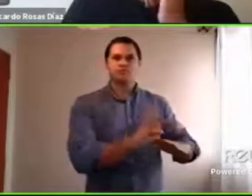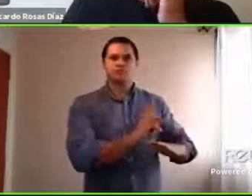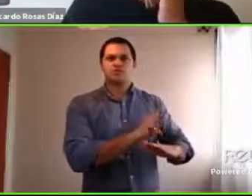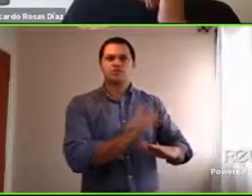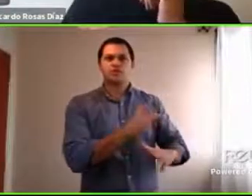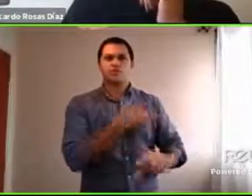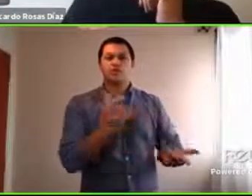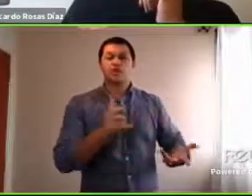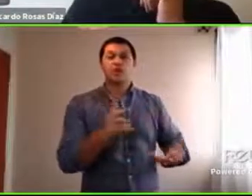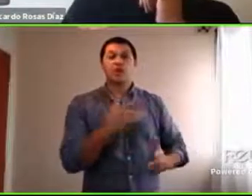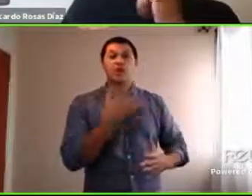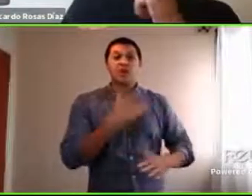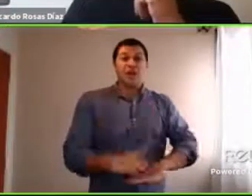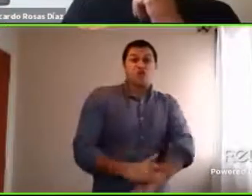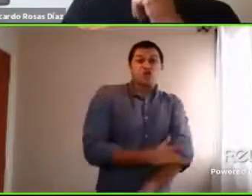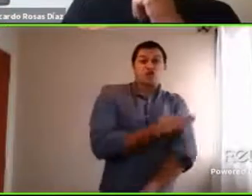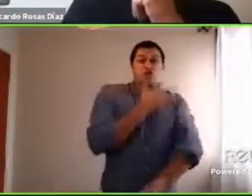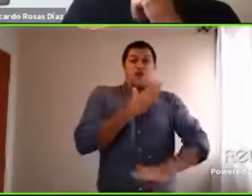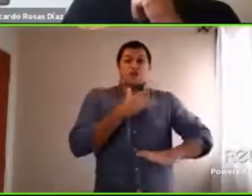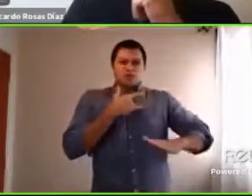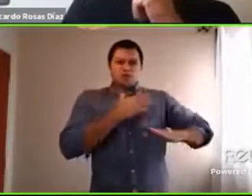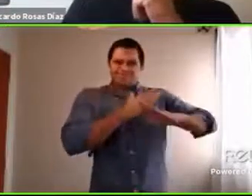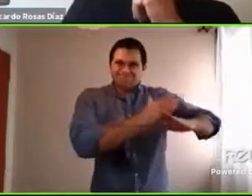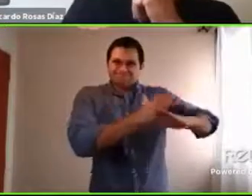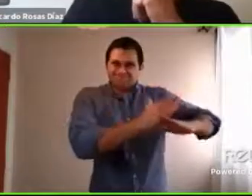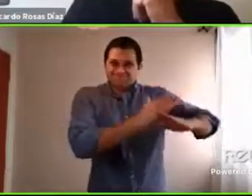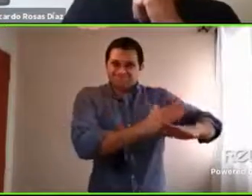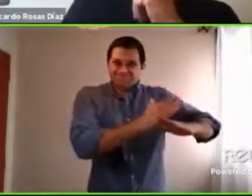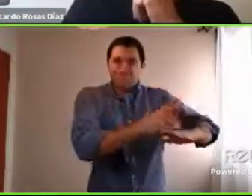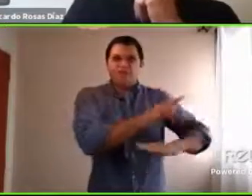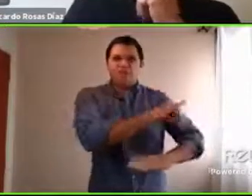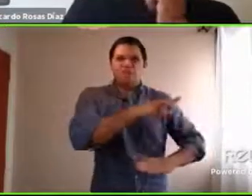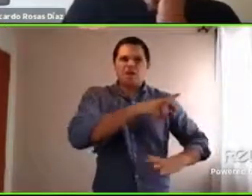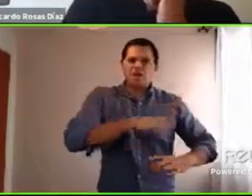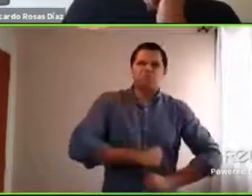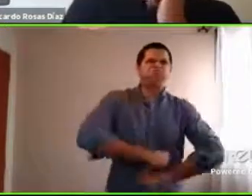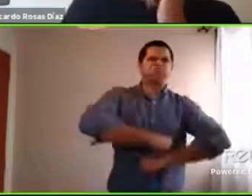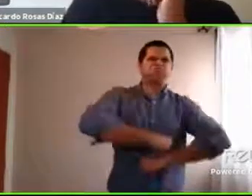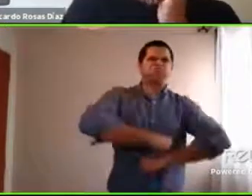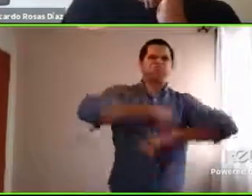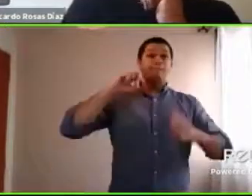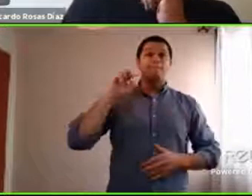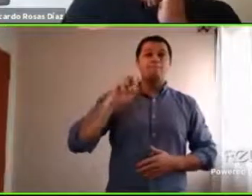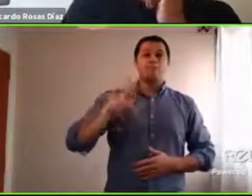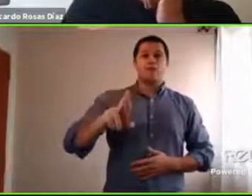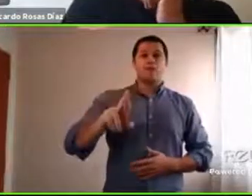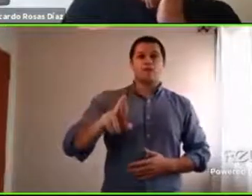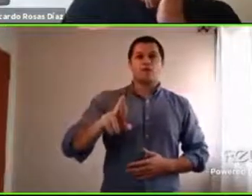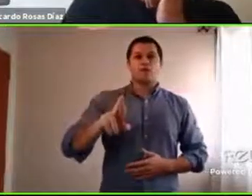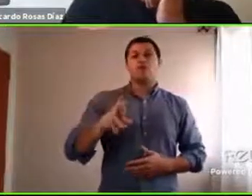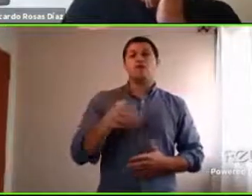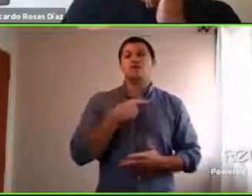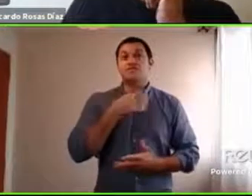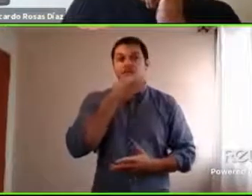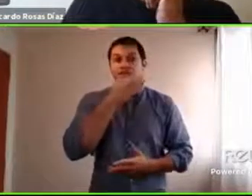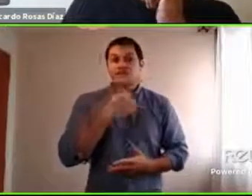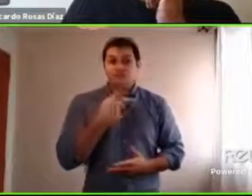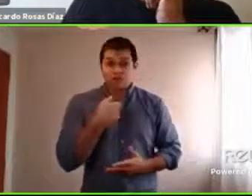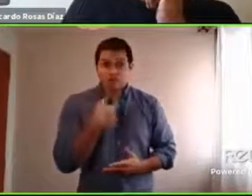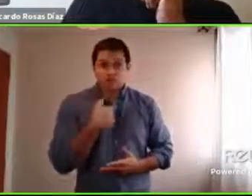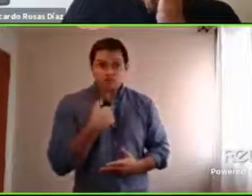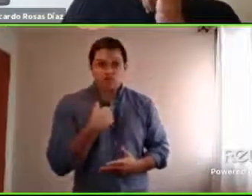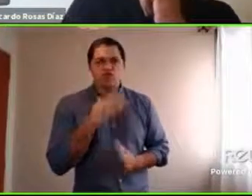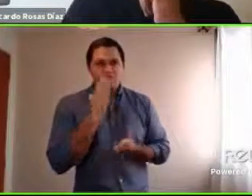otra manera, o sea, hay que dejar que puedan estallar. El tema es la espalda que tenga el adulto para bancarse